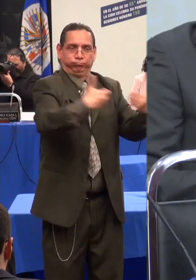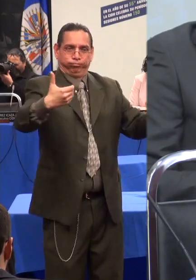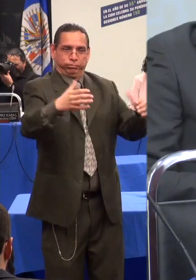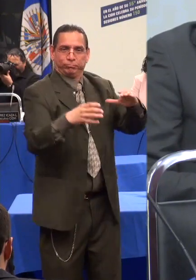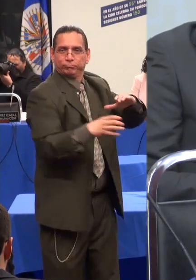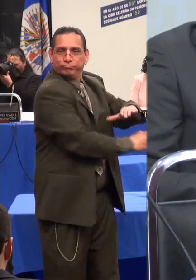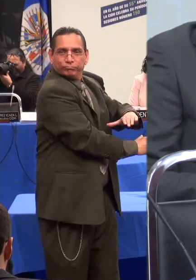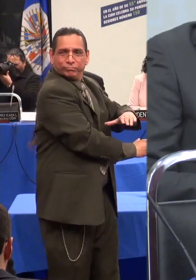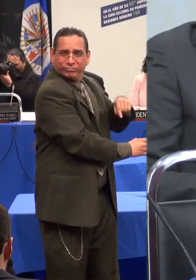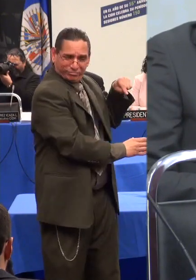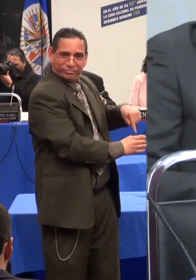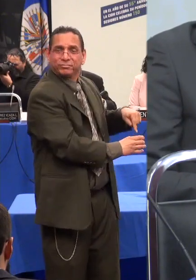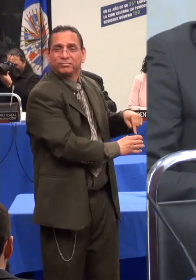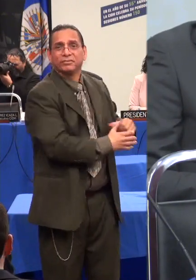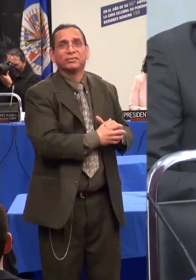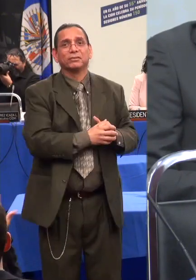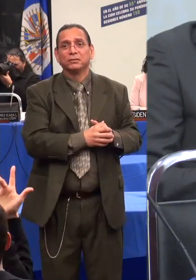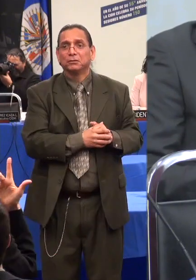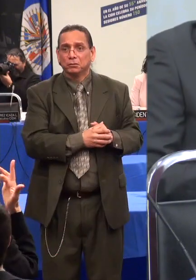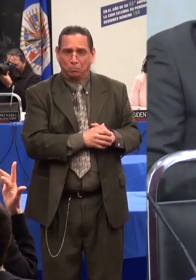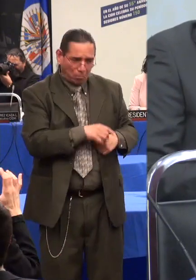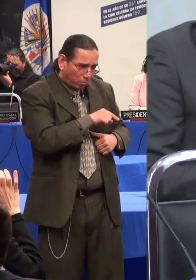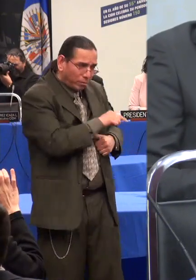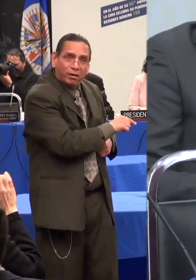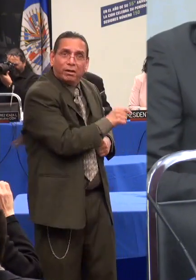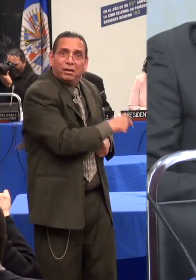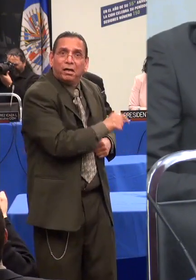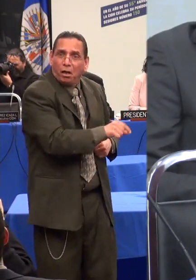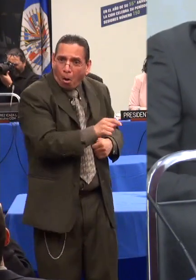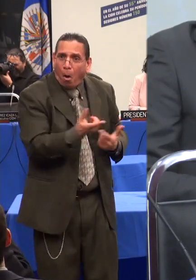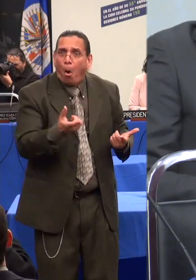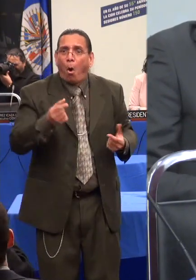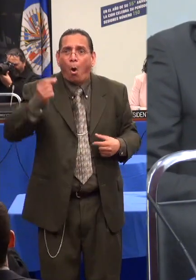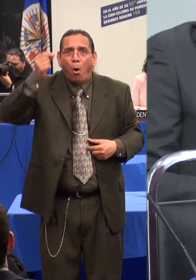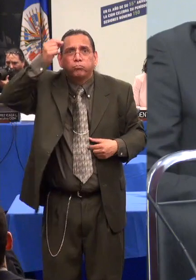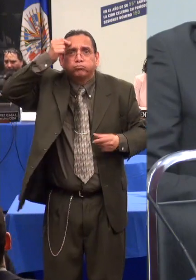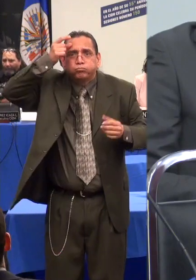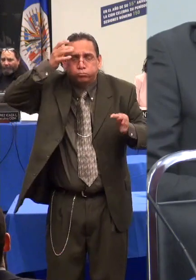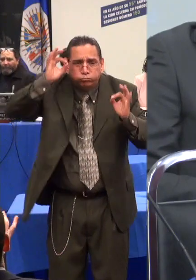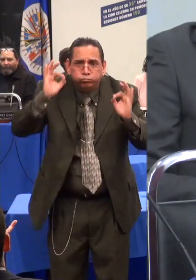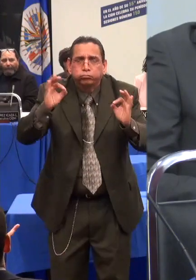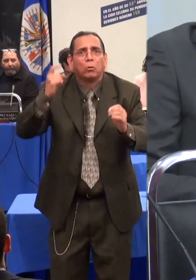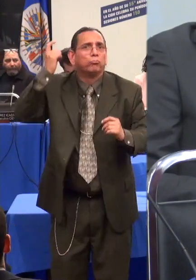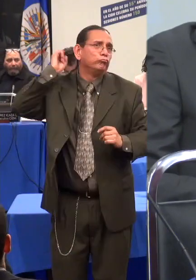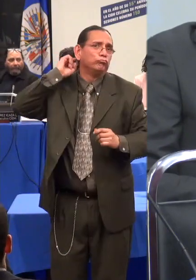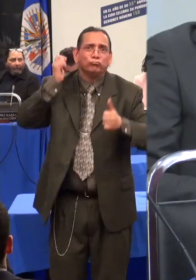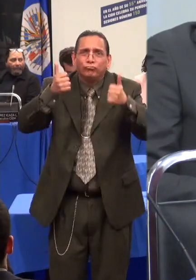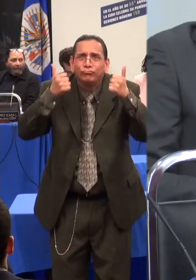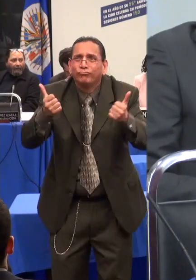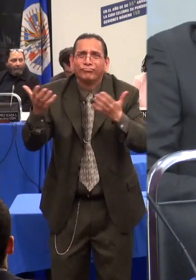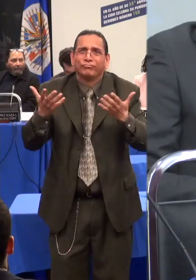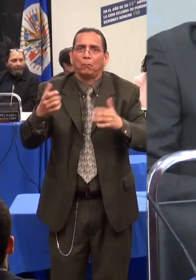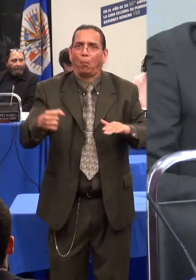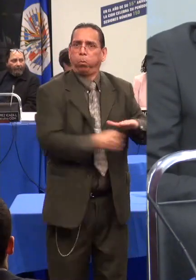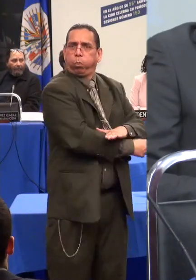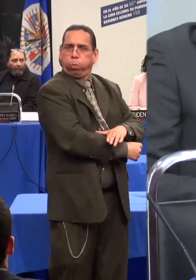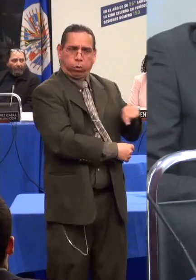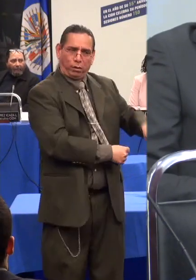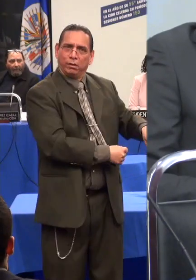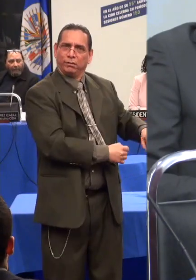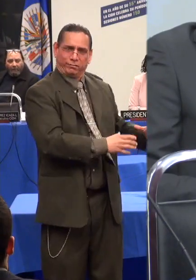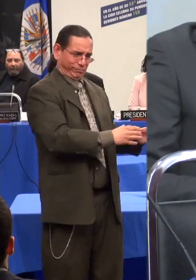Dichos centros, por no ser ni instituciones de educación ni de salud, son vigilados por ningún organismo de control.